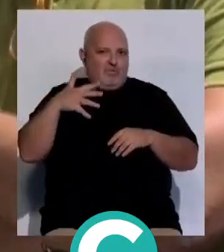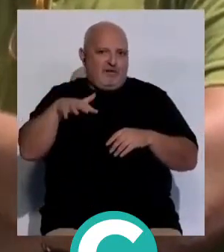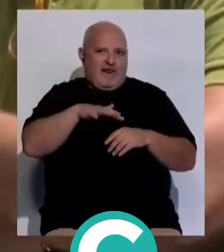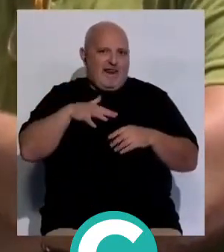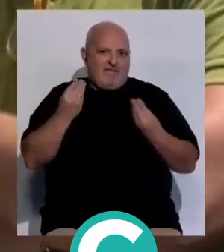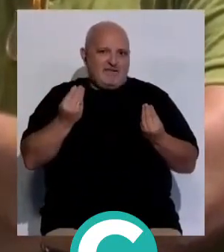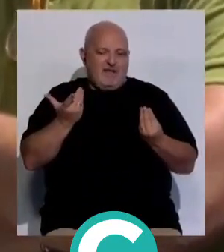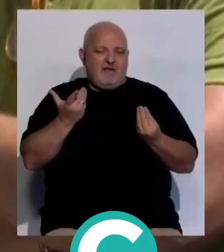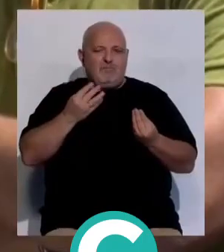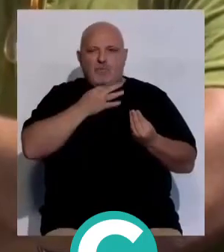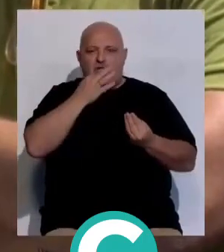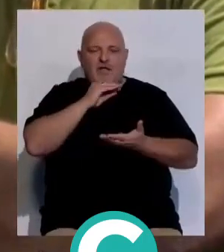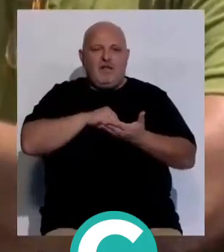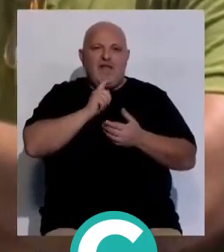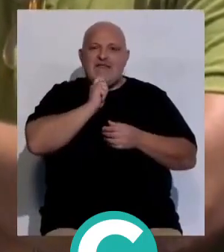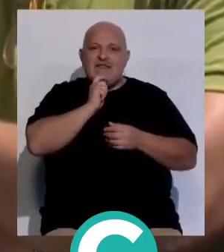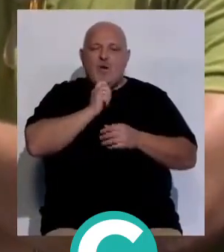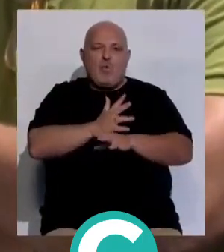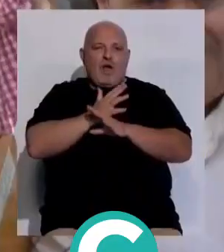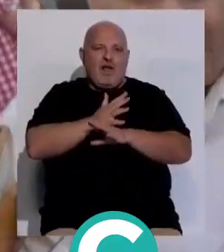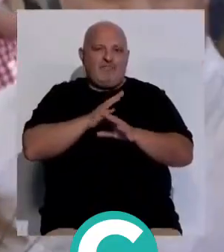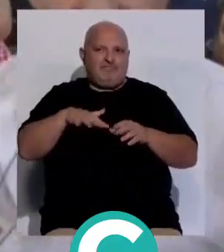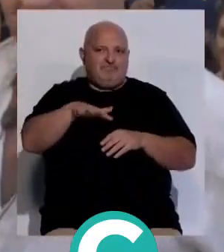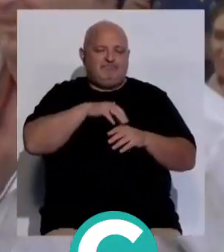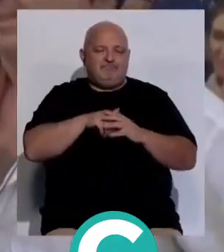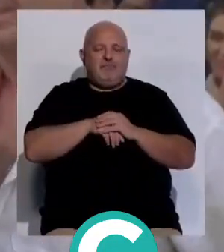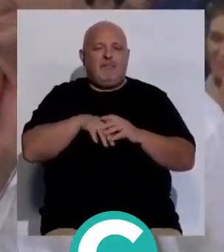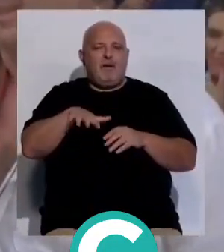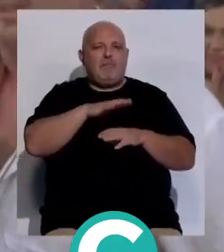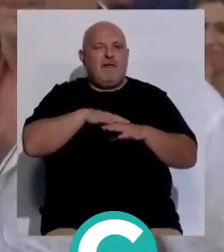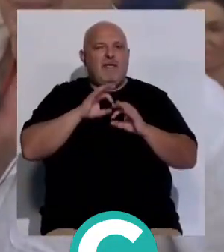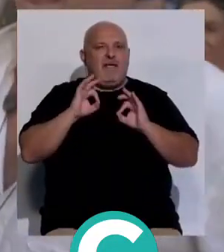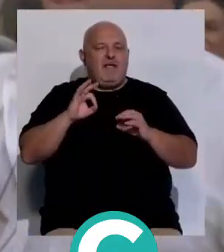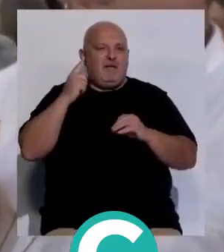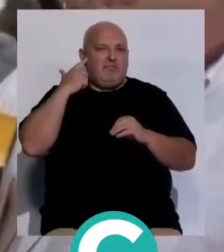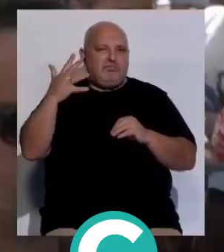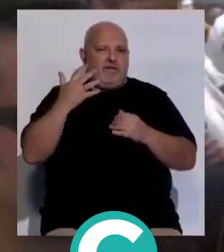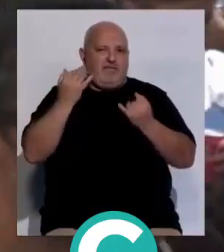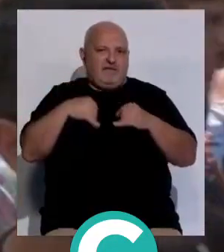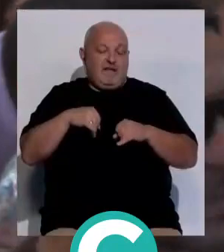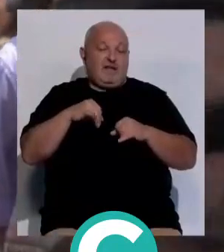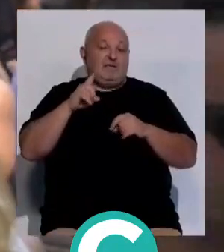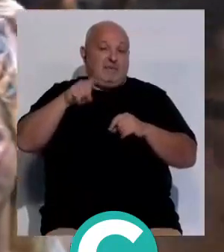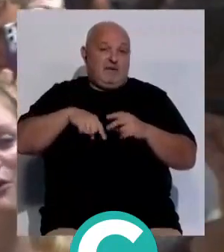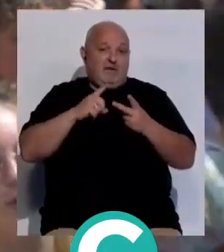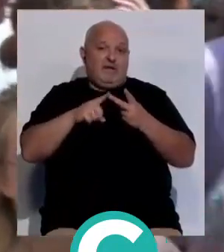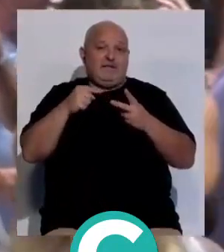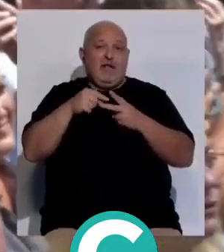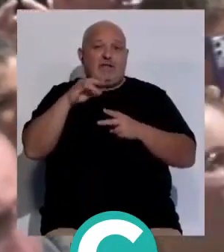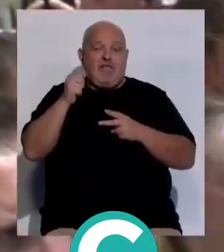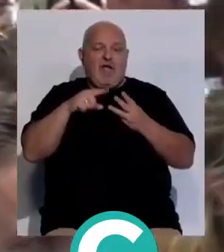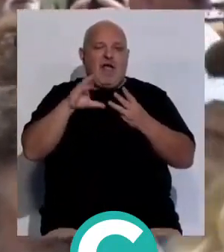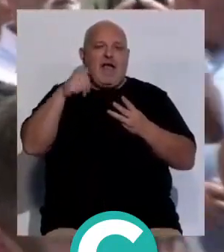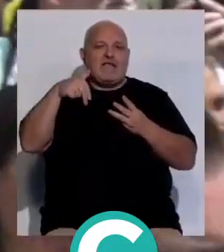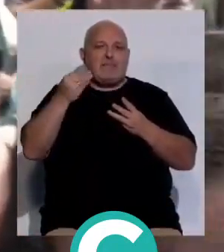donde muchas tardes su nieta juega ahí enfrente. Una plaza para quien fuera referente de la fiesta, como lo fue también el tío de la tiza o